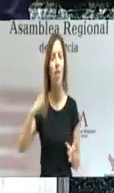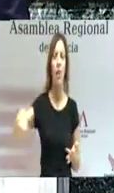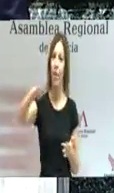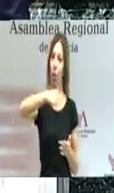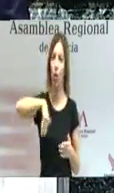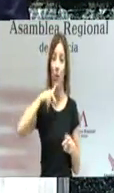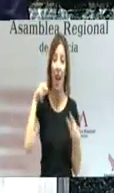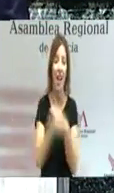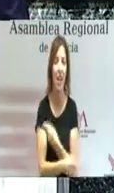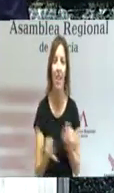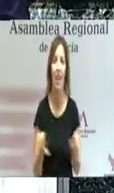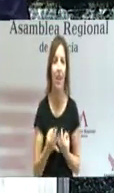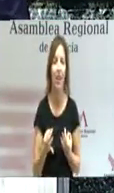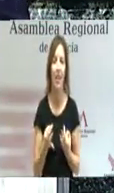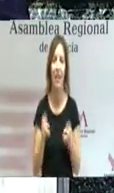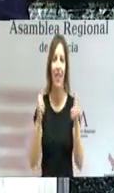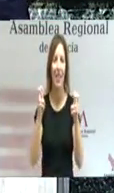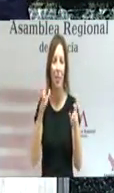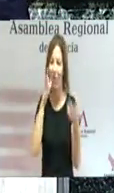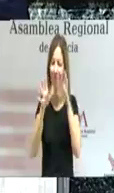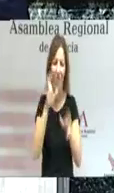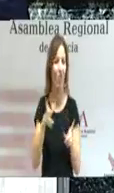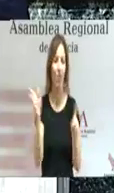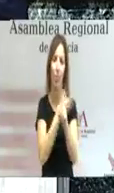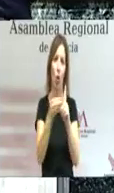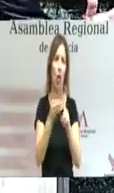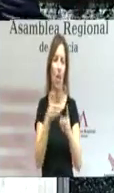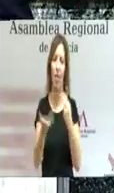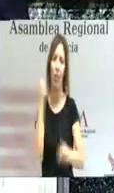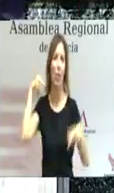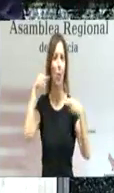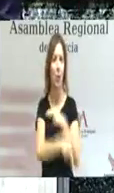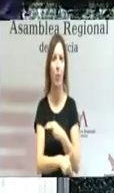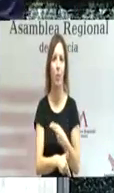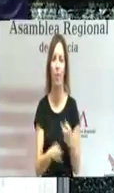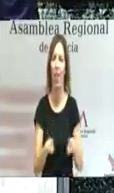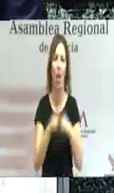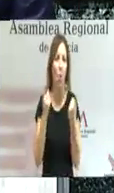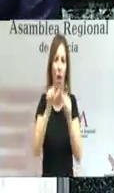la siempre detestable y condenable violencia contra el ser humano, en cualquiera de sus formas.